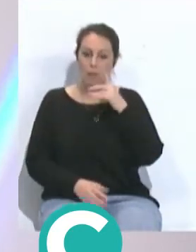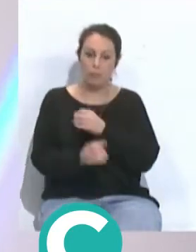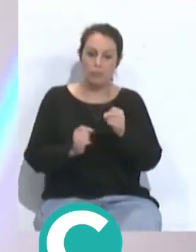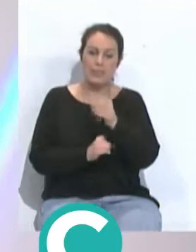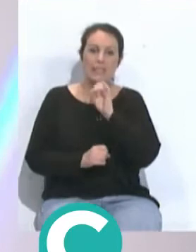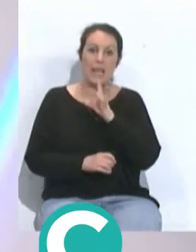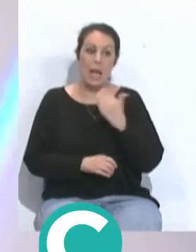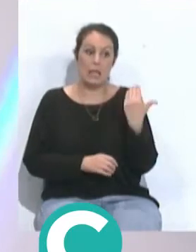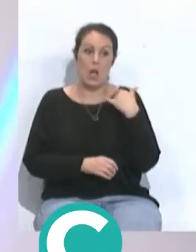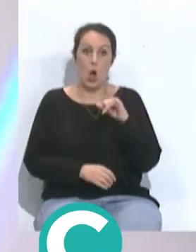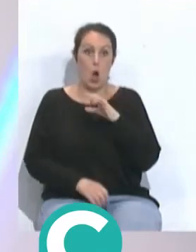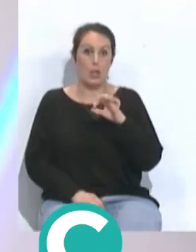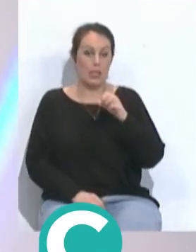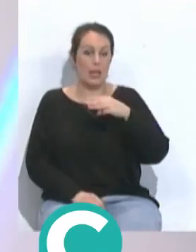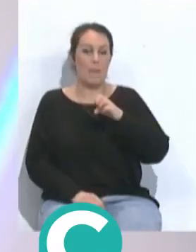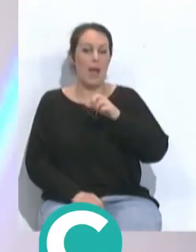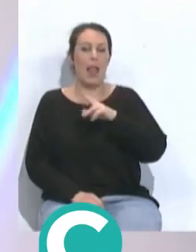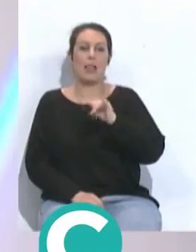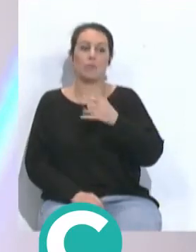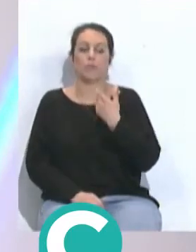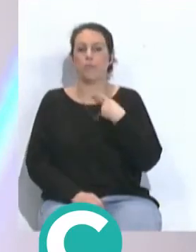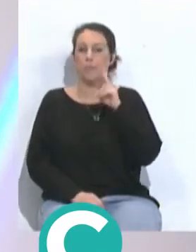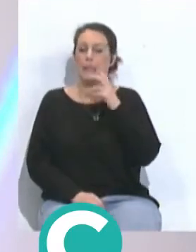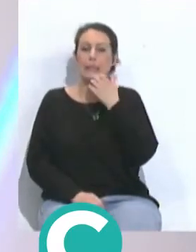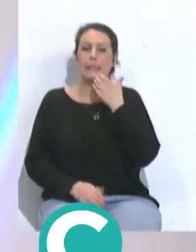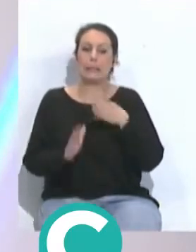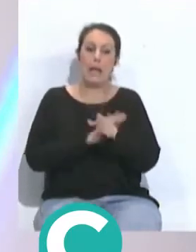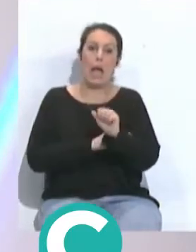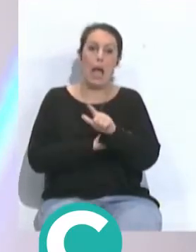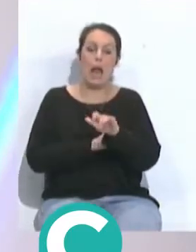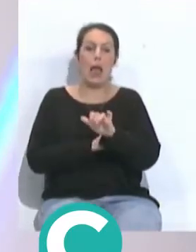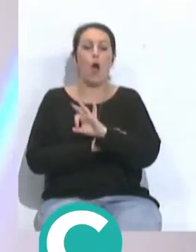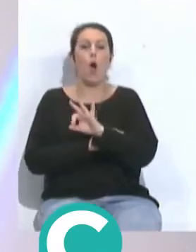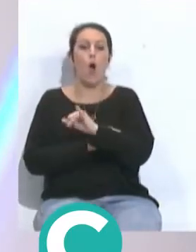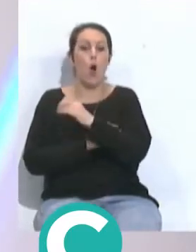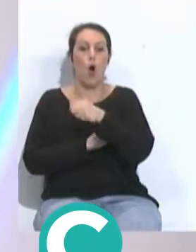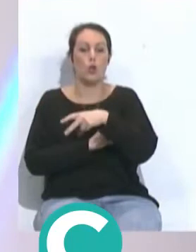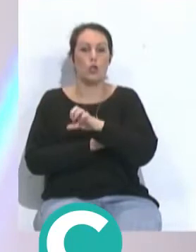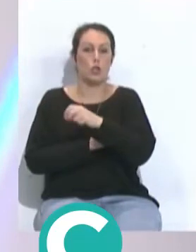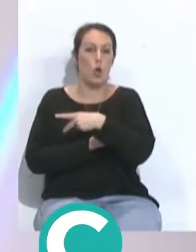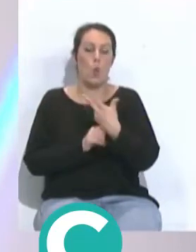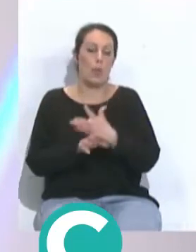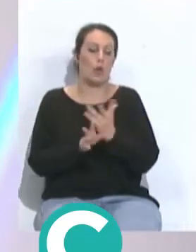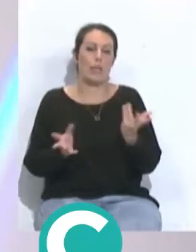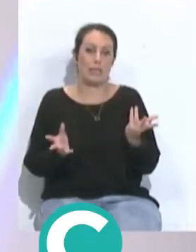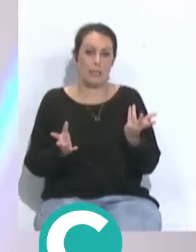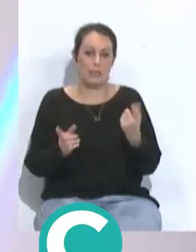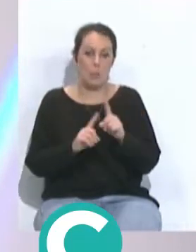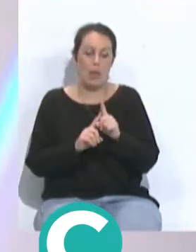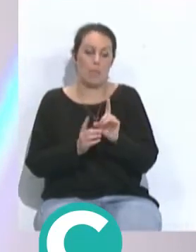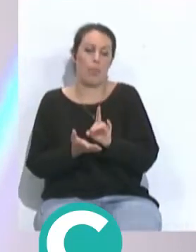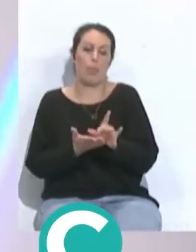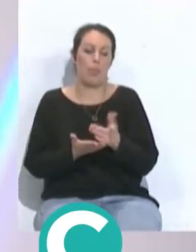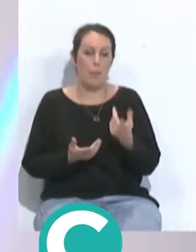estaba contando con José Mari para esos minutos de calidad y ver si va a entrar Ale si va a entrar Johnson jugadores que ahora prácticamente pues están desfenestrados